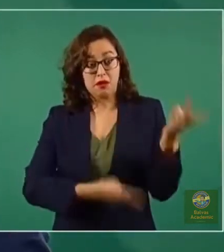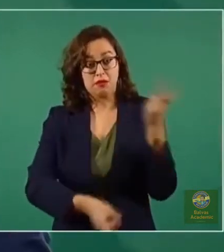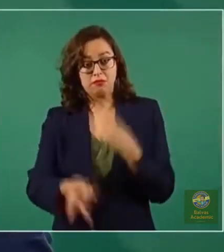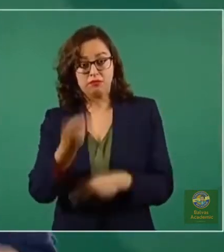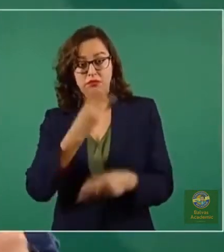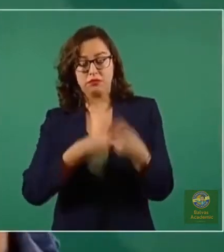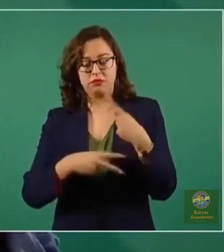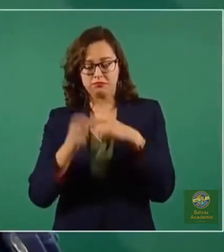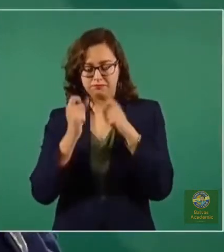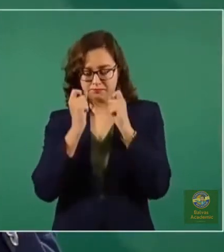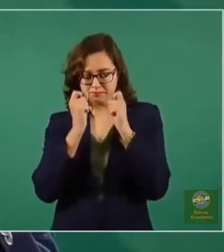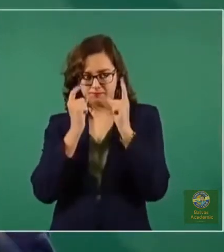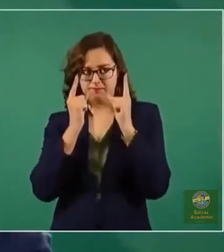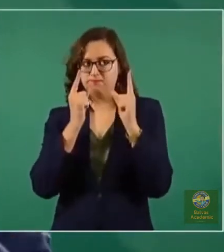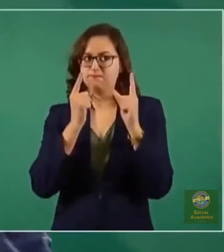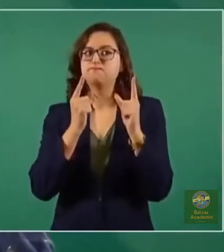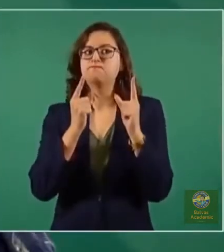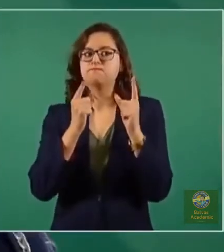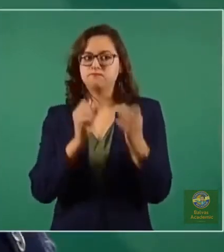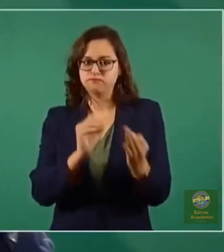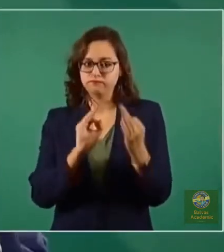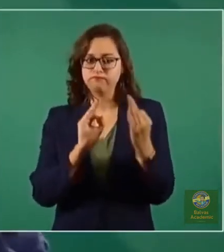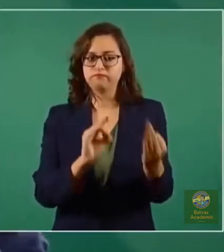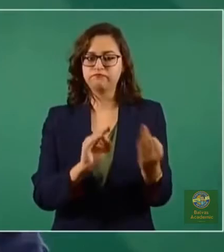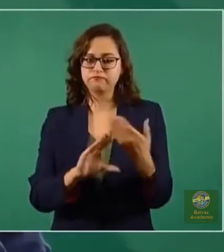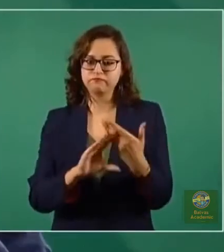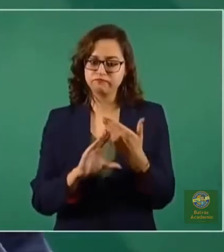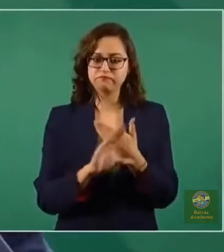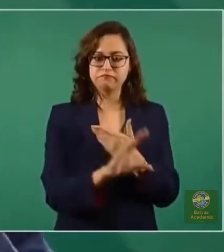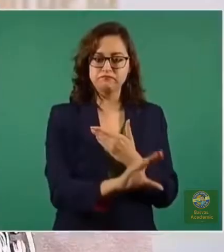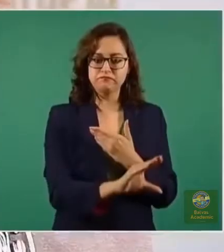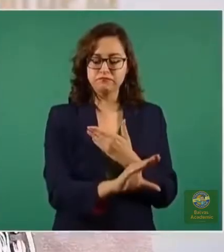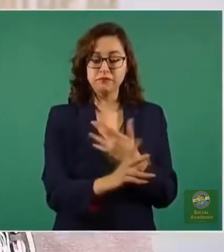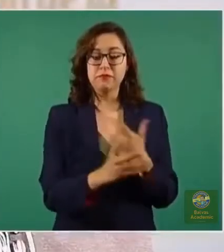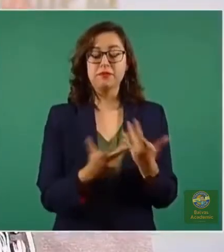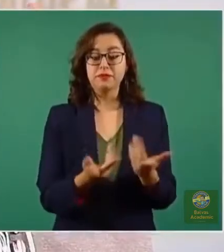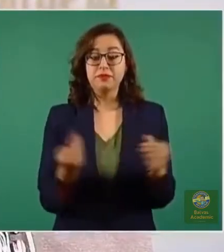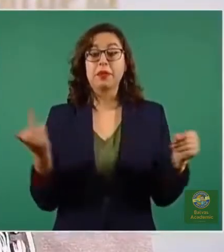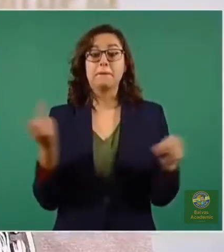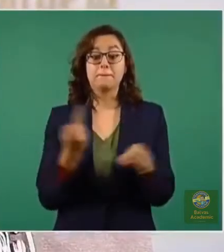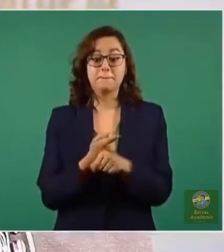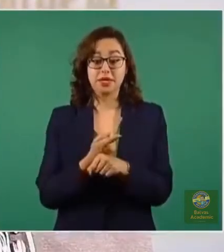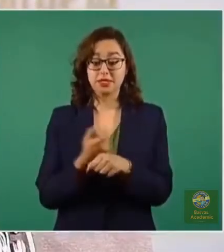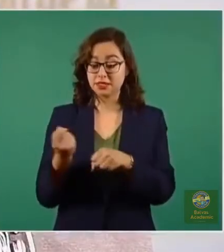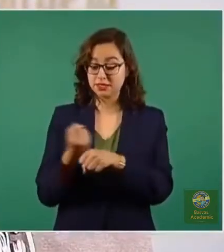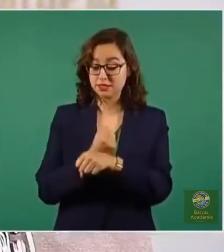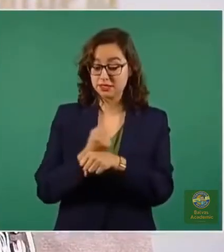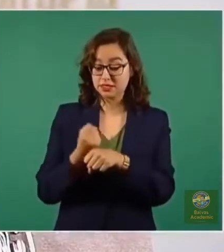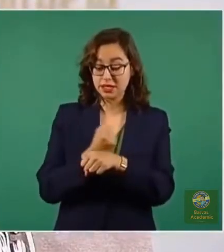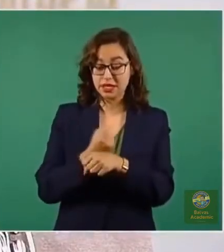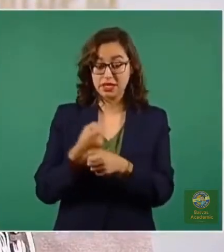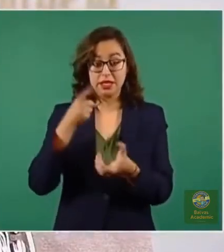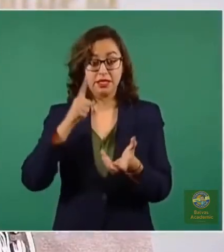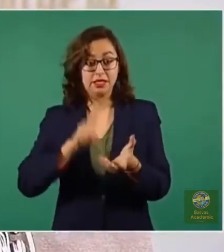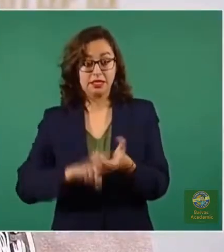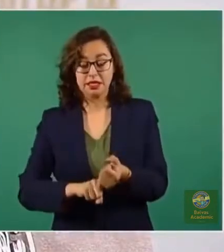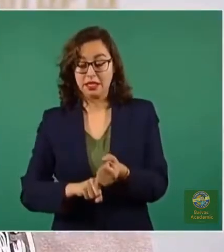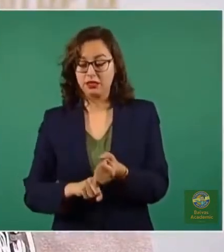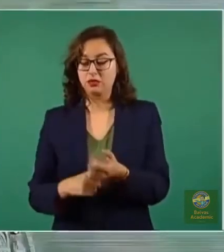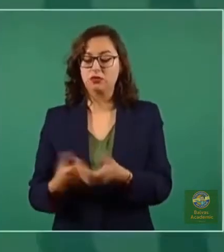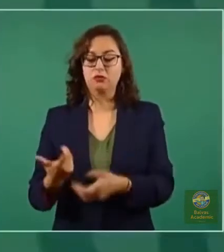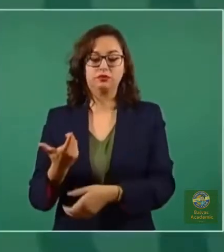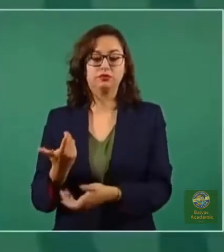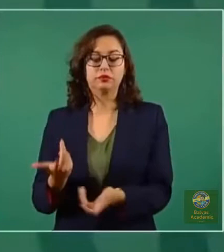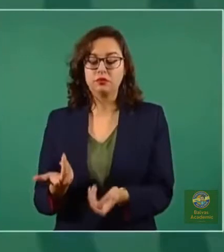infecciosa. Por lo tanto, la medida de anticuerpos en sangre, la concentración de anticuerpos, no